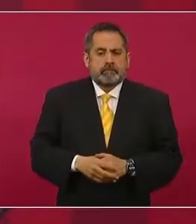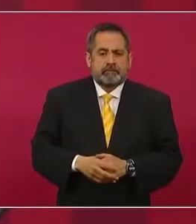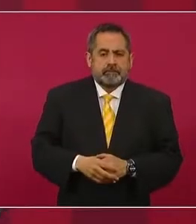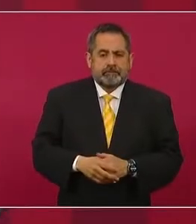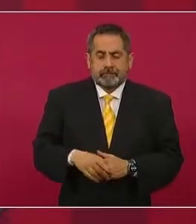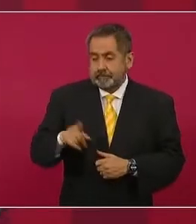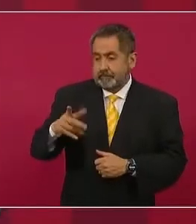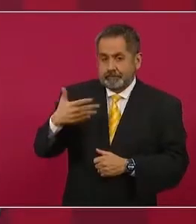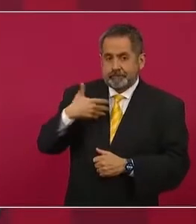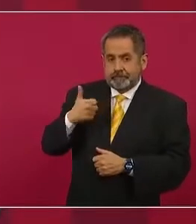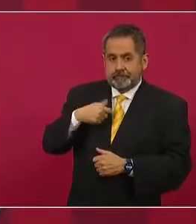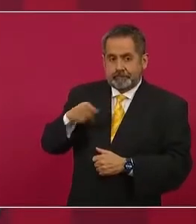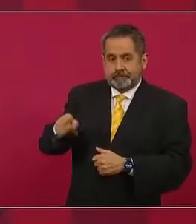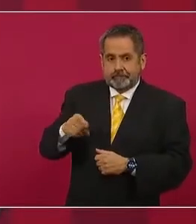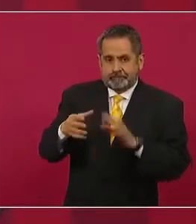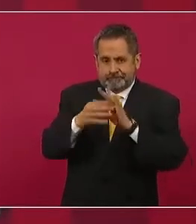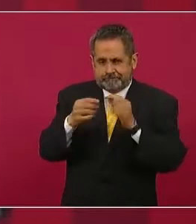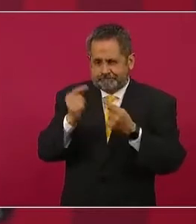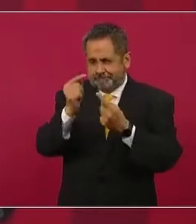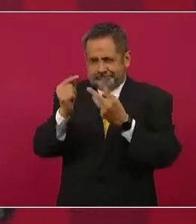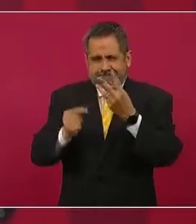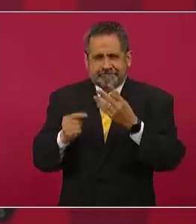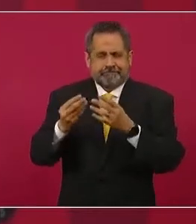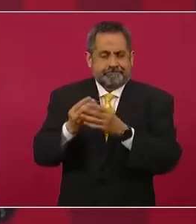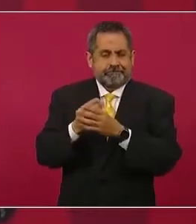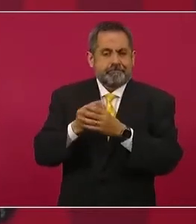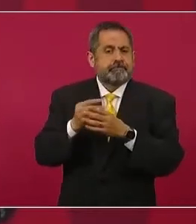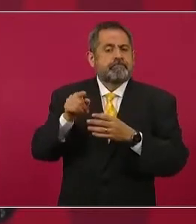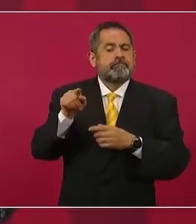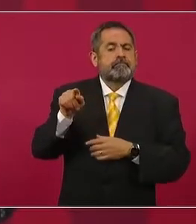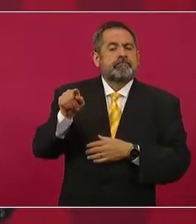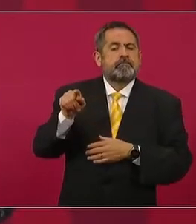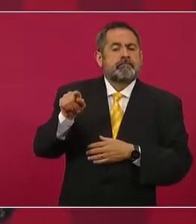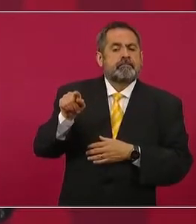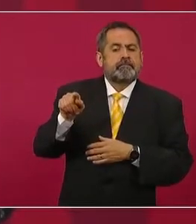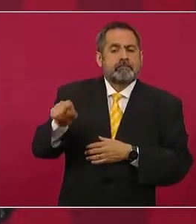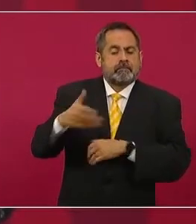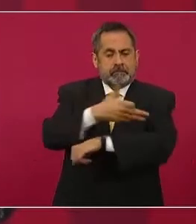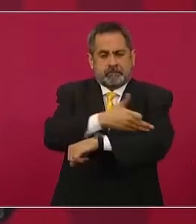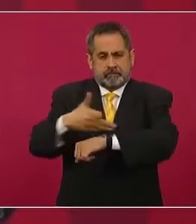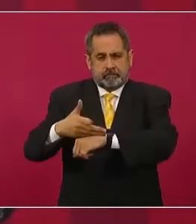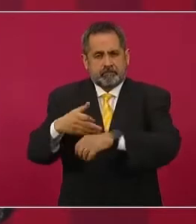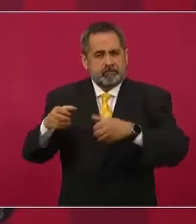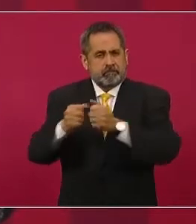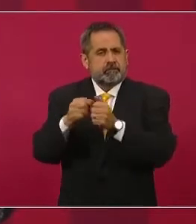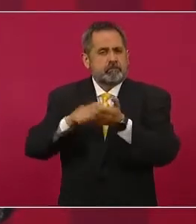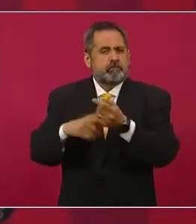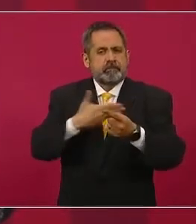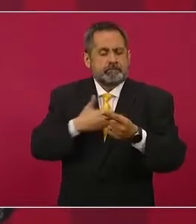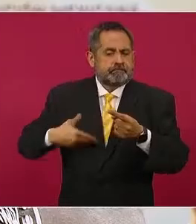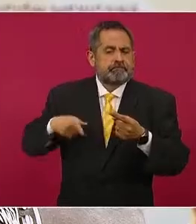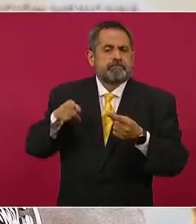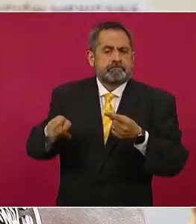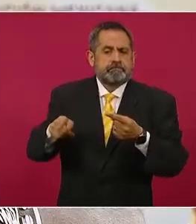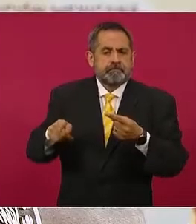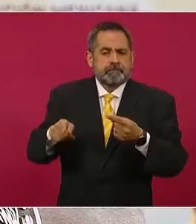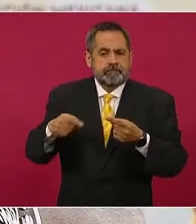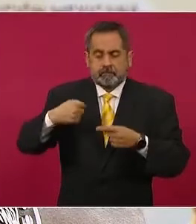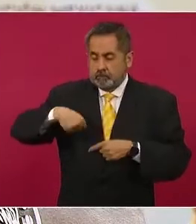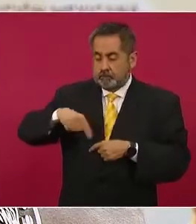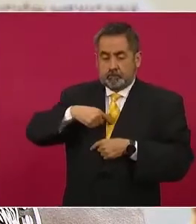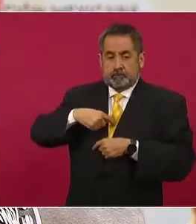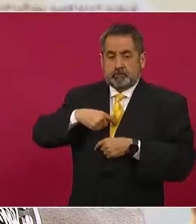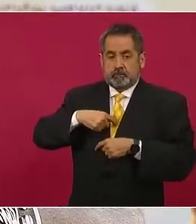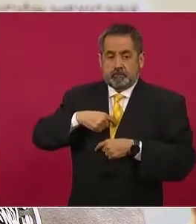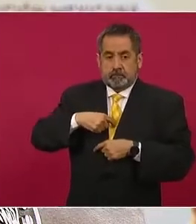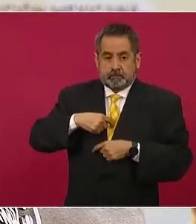entenderá que hay detalles respecto de la familia del señor presidente que nosotros,